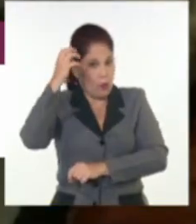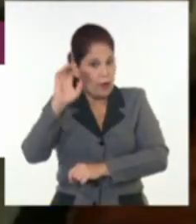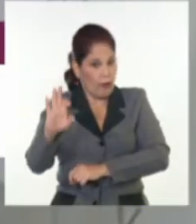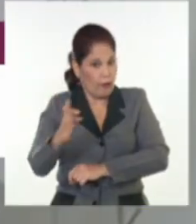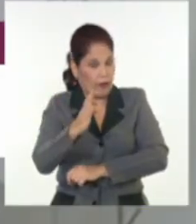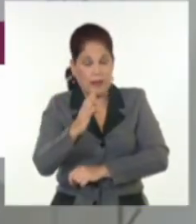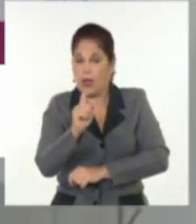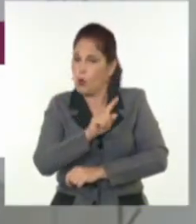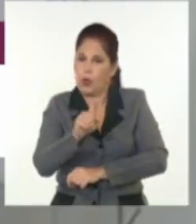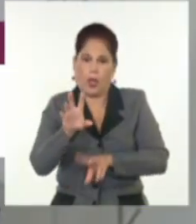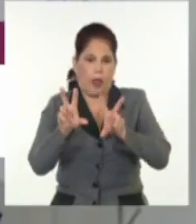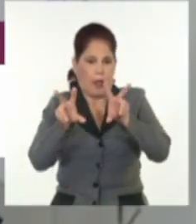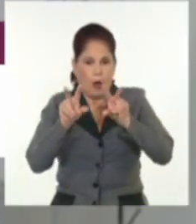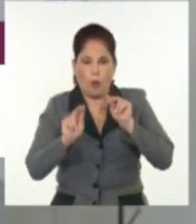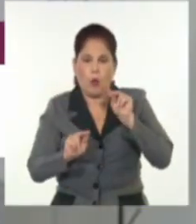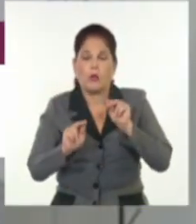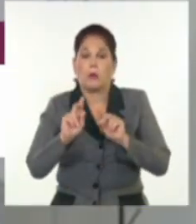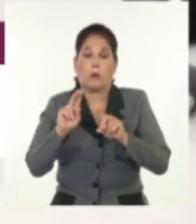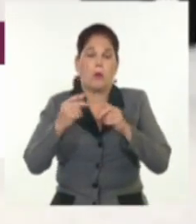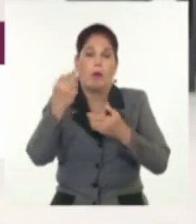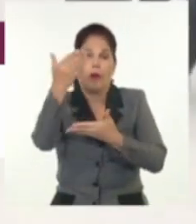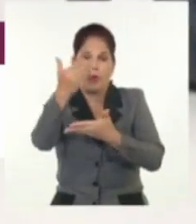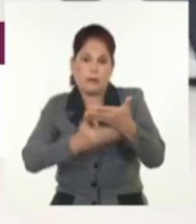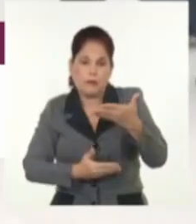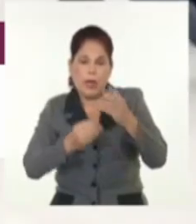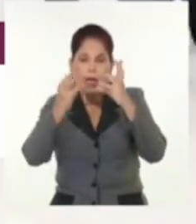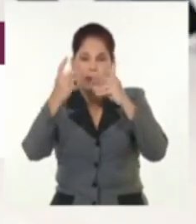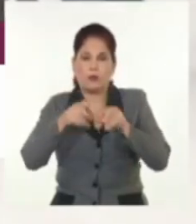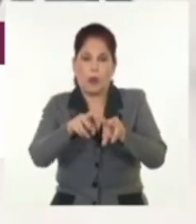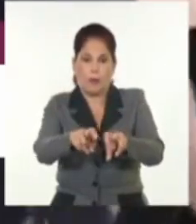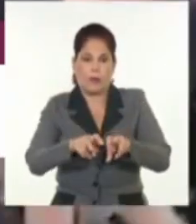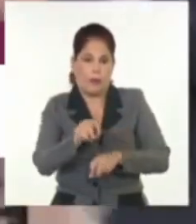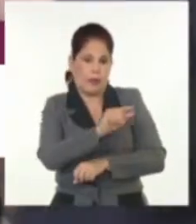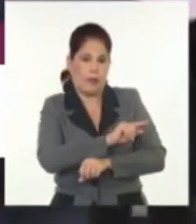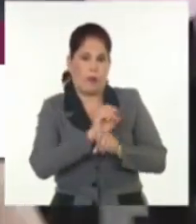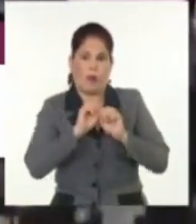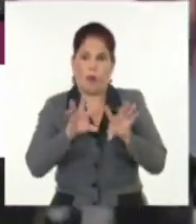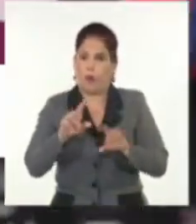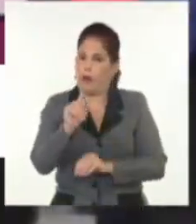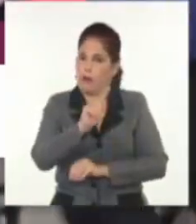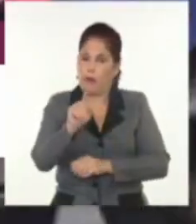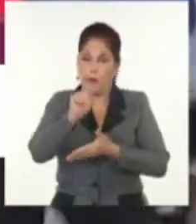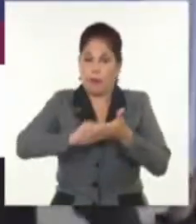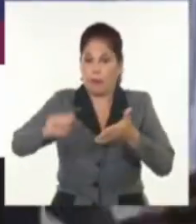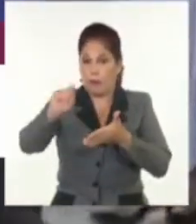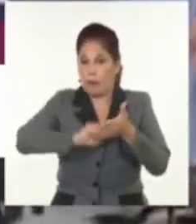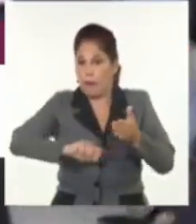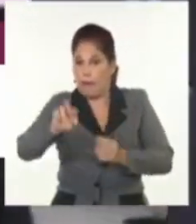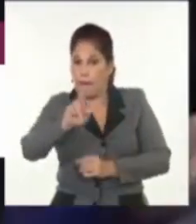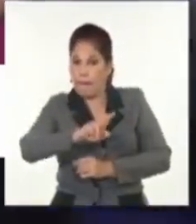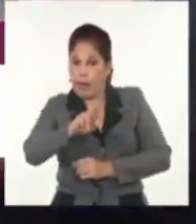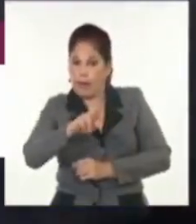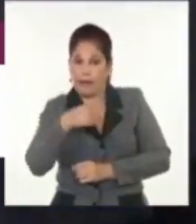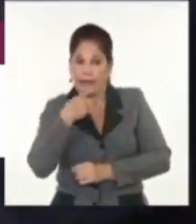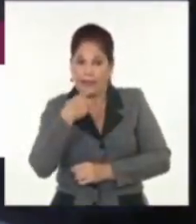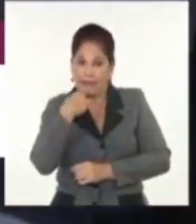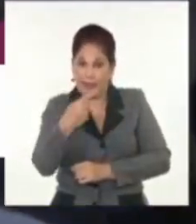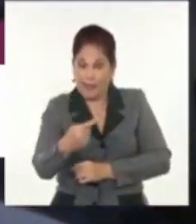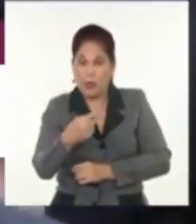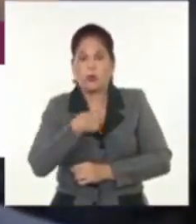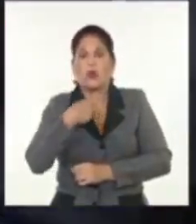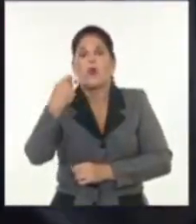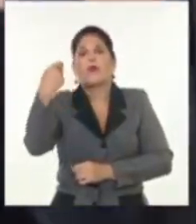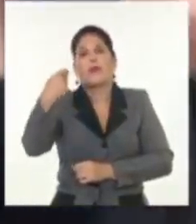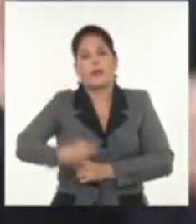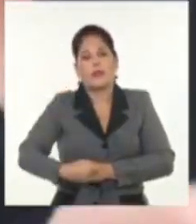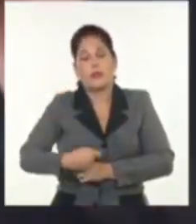negar el resultado de las elecciones parlamentarias, las más recientes. En la votación de este martes, Le Pen declaró que había decidido dar